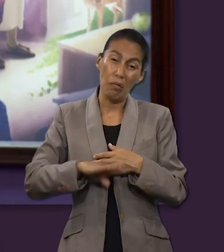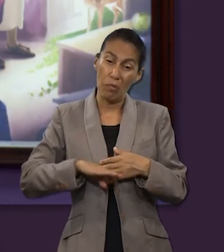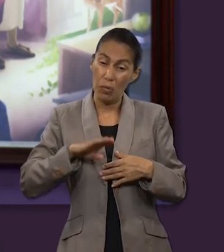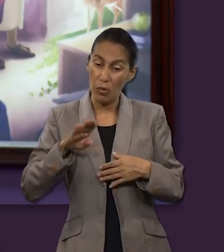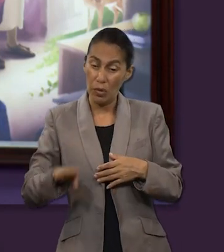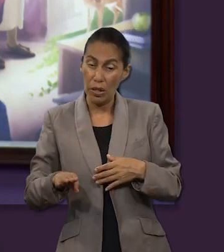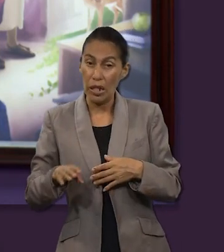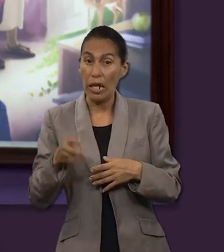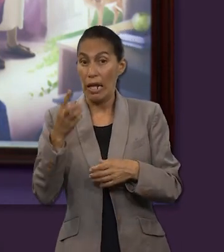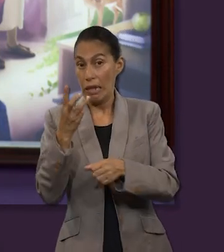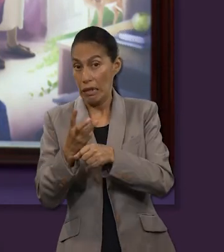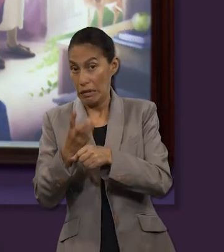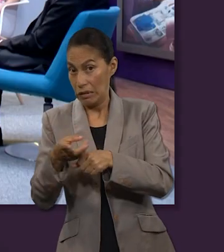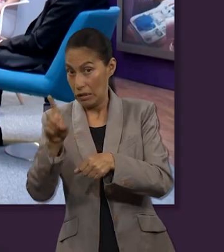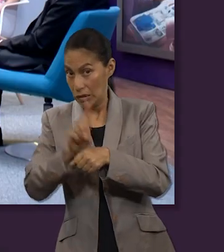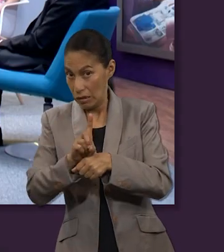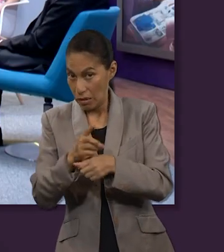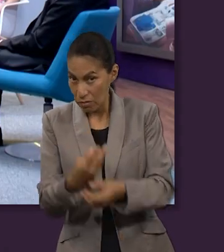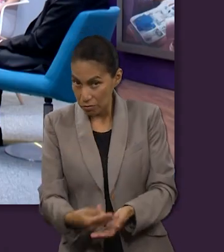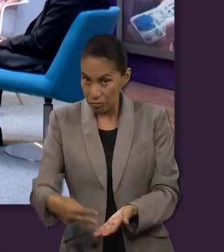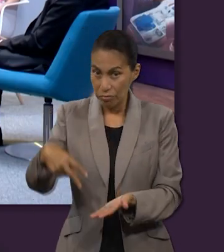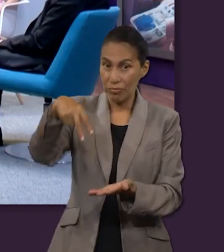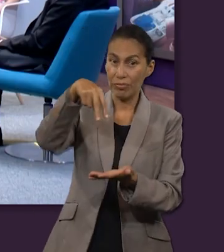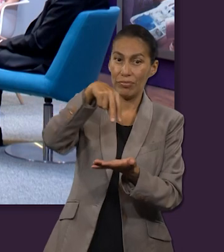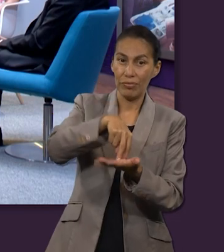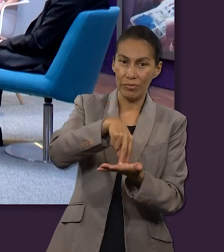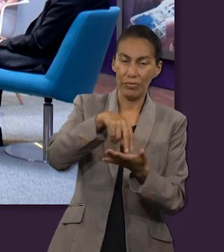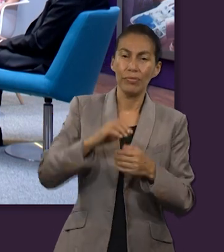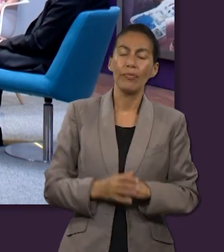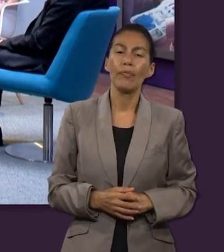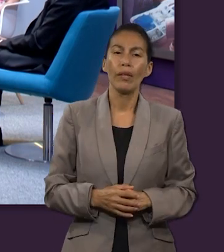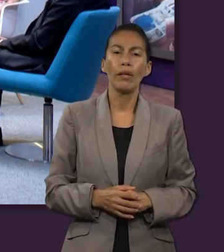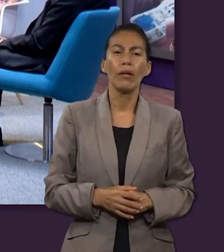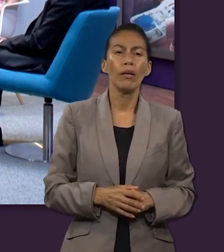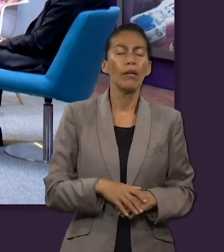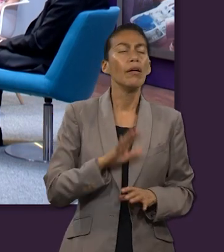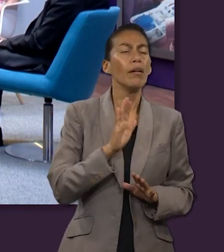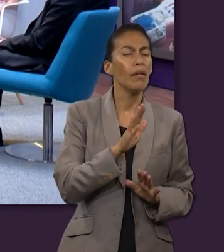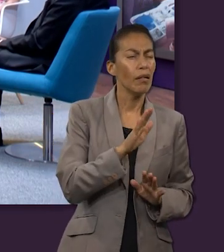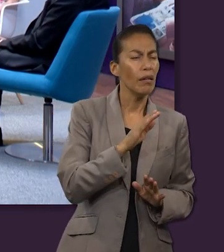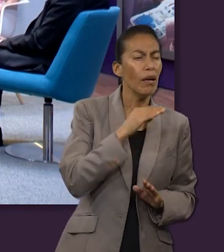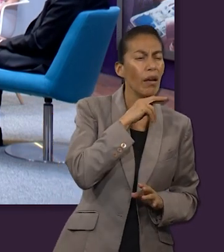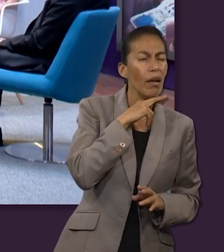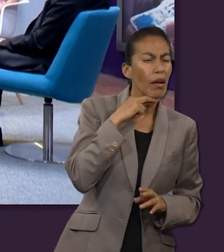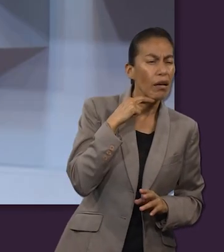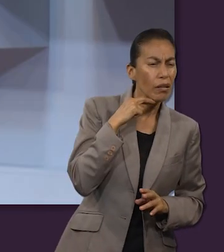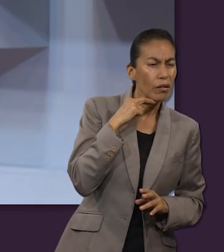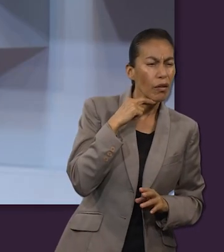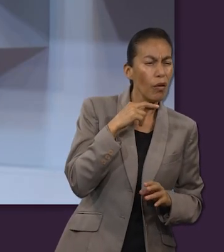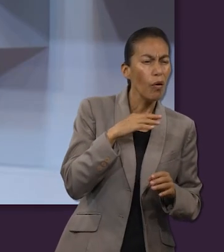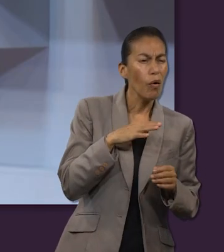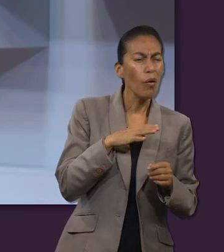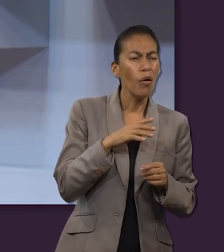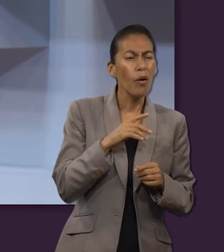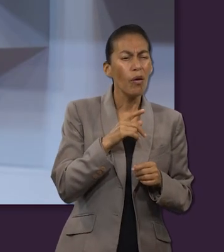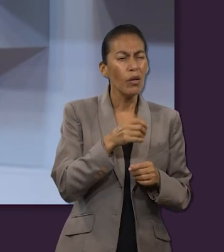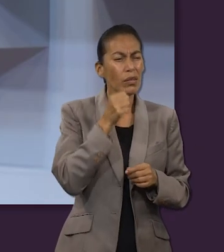resucitar al tercer día. Ricardo, ¿cuál era el papel de los